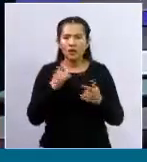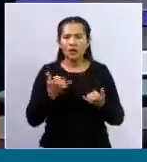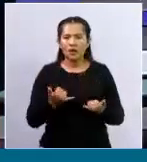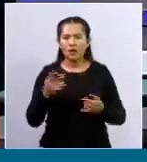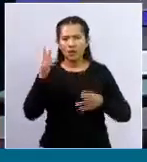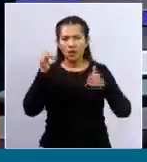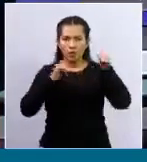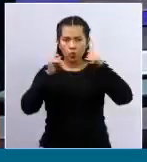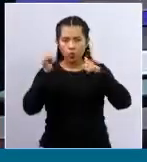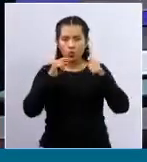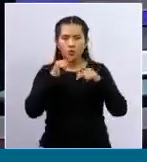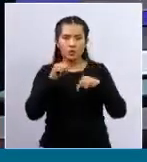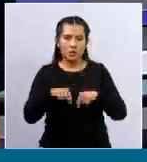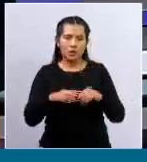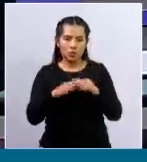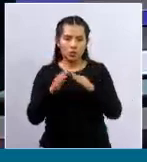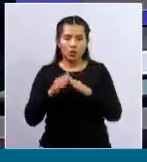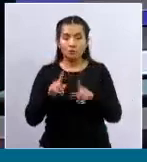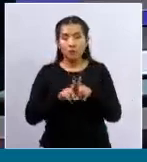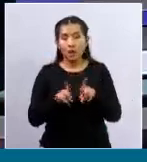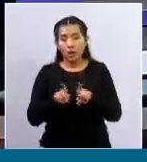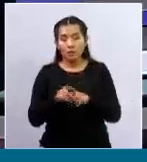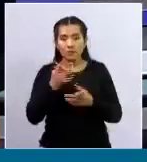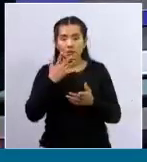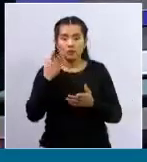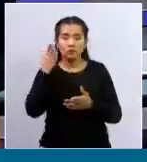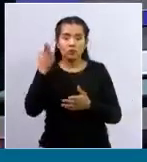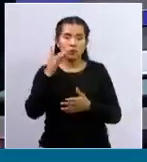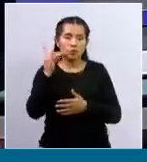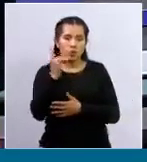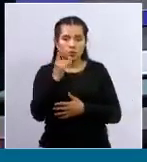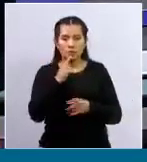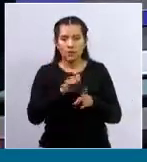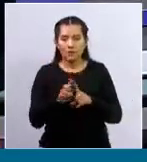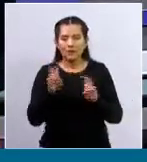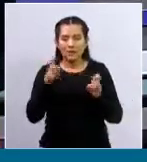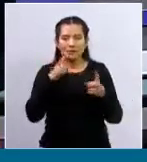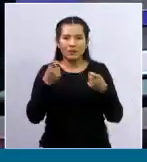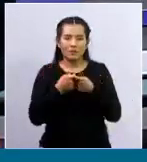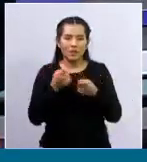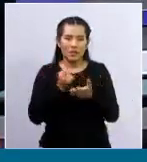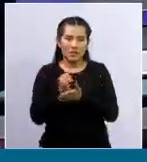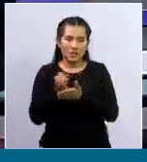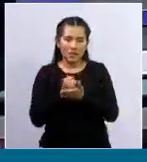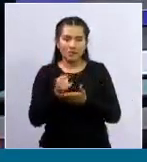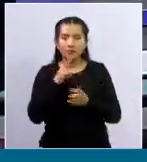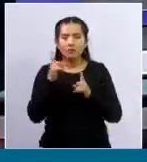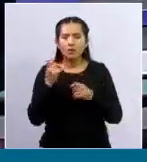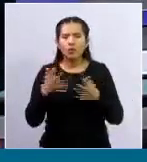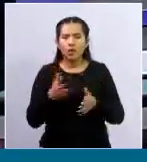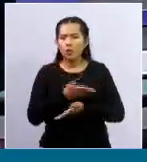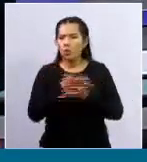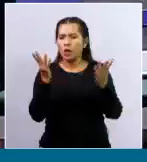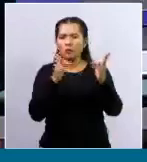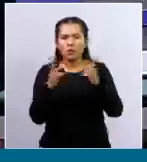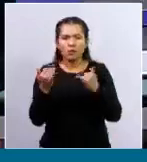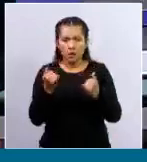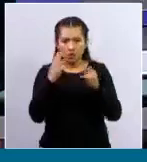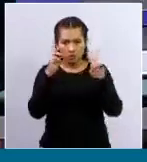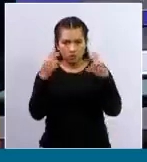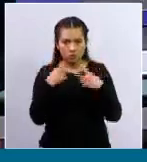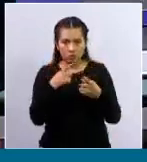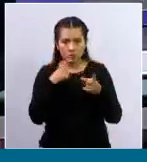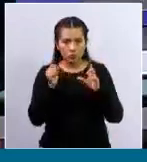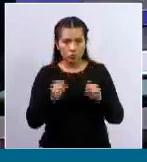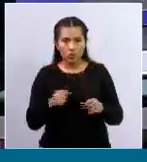ciudad, quizás en el país de manera general, cuando se tratan de temas electrónicos. Cualquier persona que nos está viendo en estos momentos podría